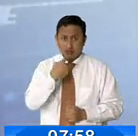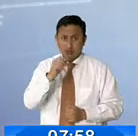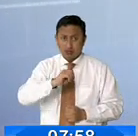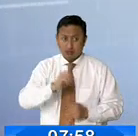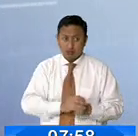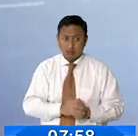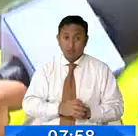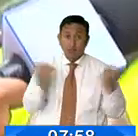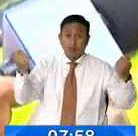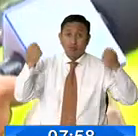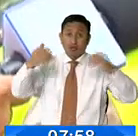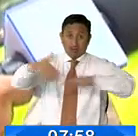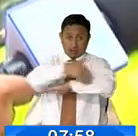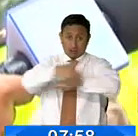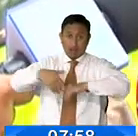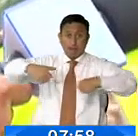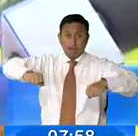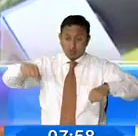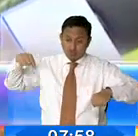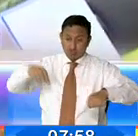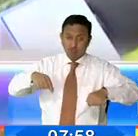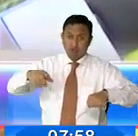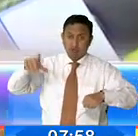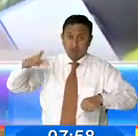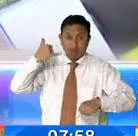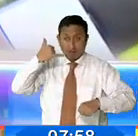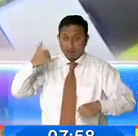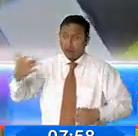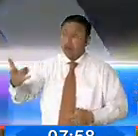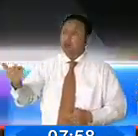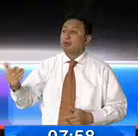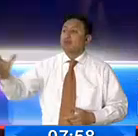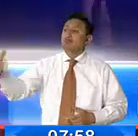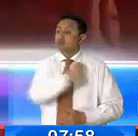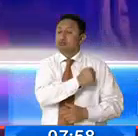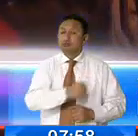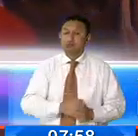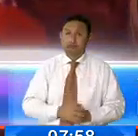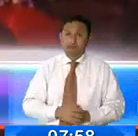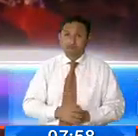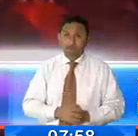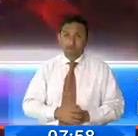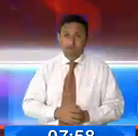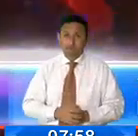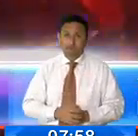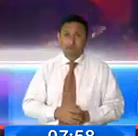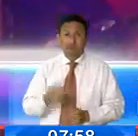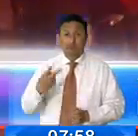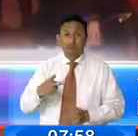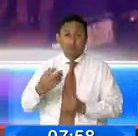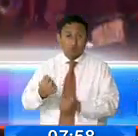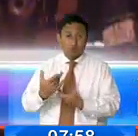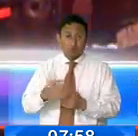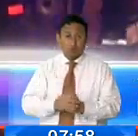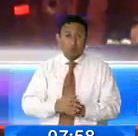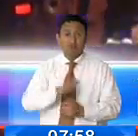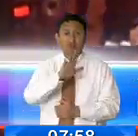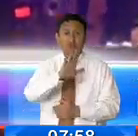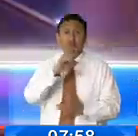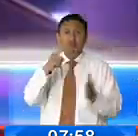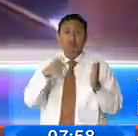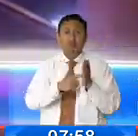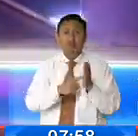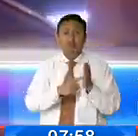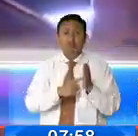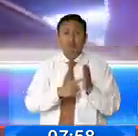festejando en las calles y pasaban en motocicletas y procedían a robar. Se informó también que más de 5.000